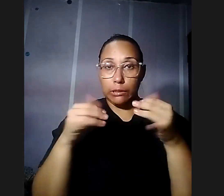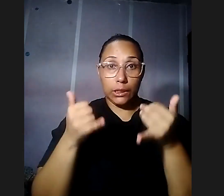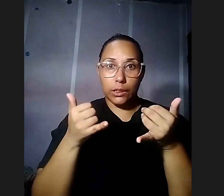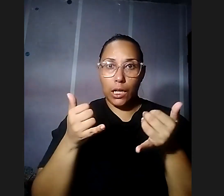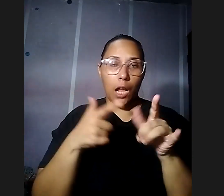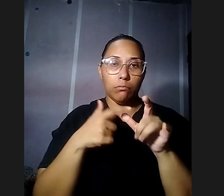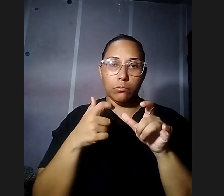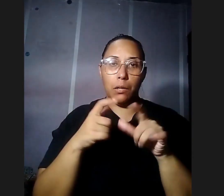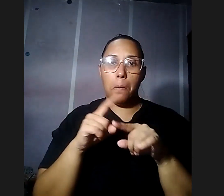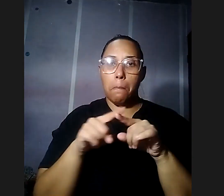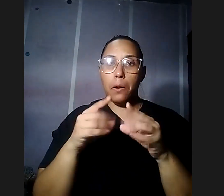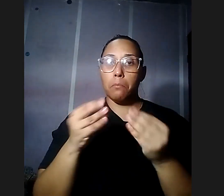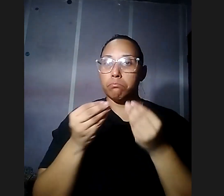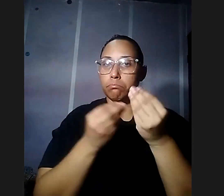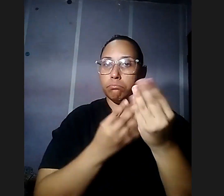podemos probar después